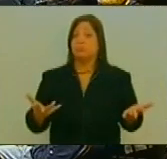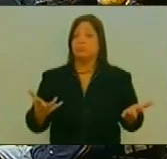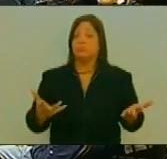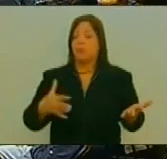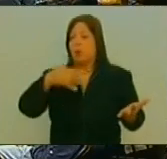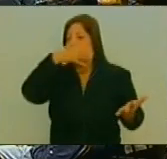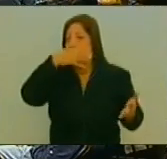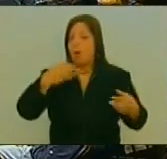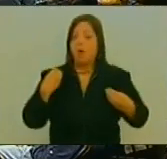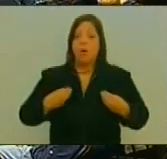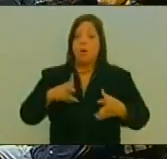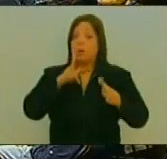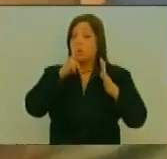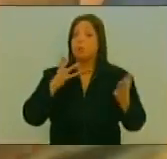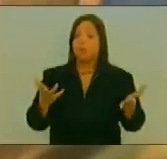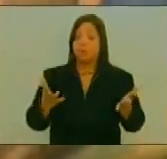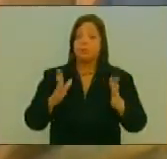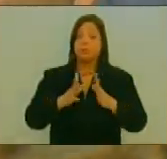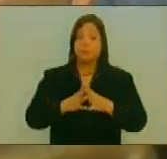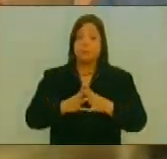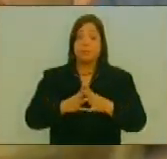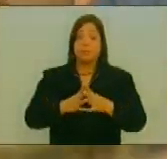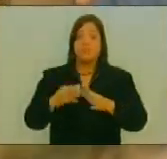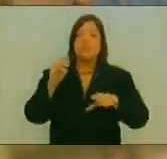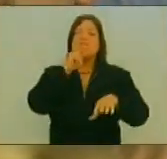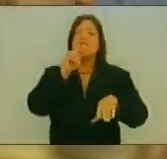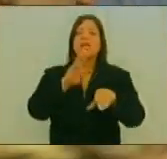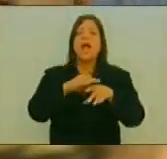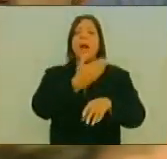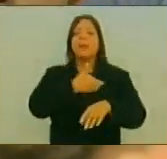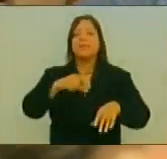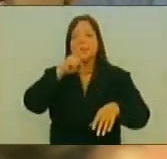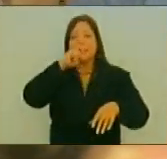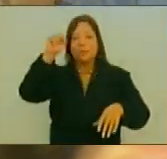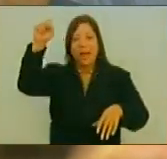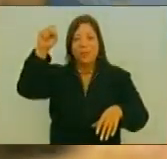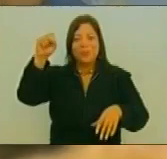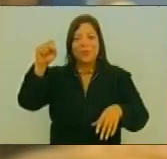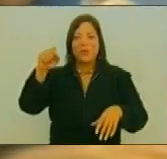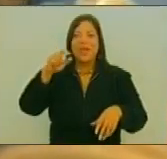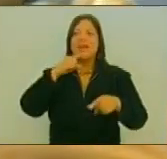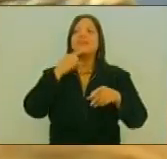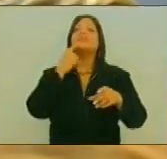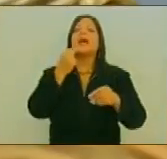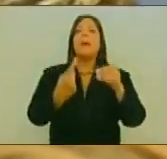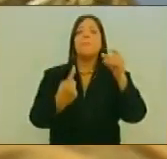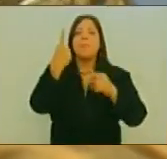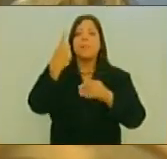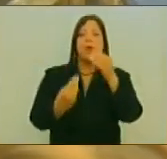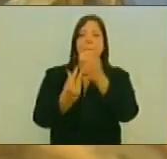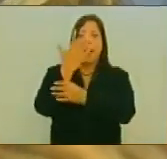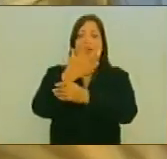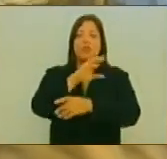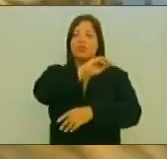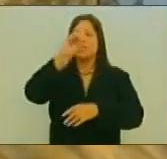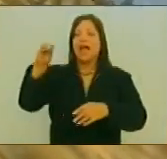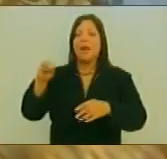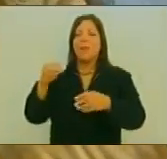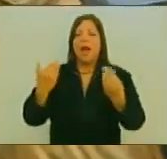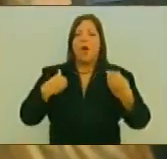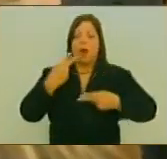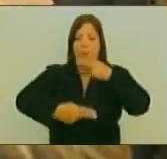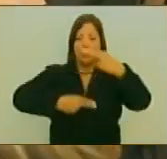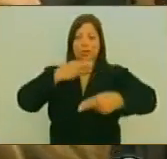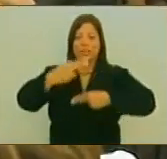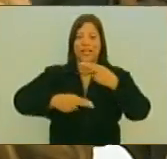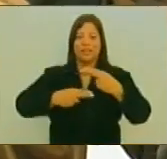zozobra Y que fue Esa convocatoria Del presidente Nicolás Maduro A este proceso Tan hermoso Que estamos viviendo